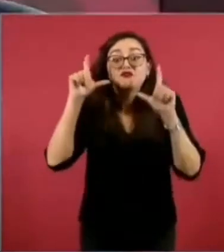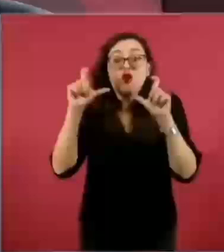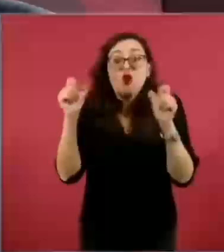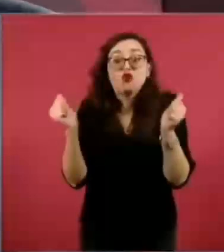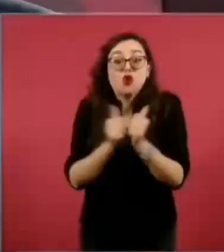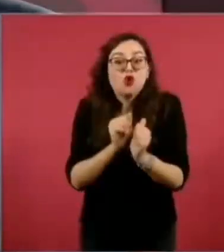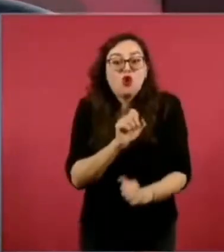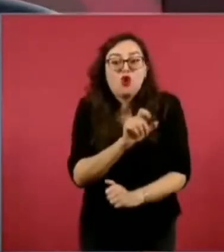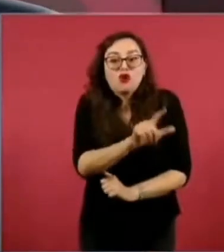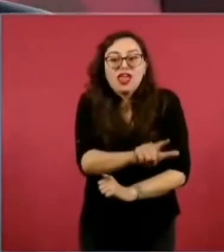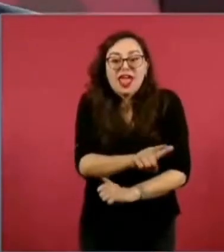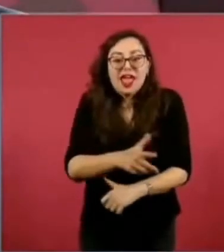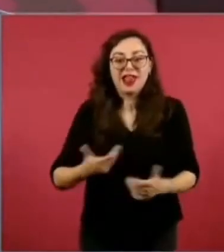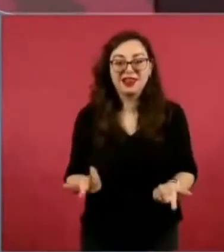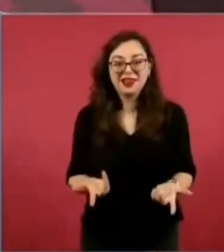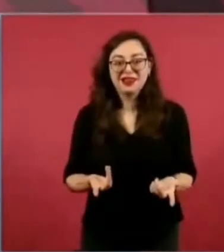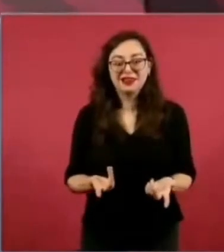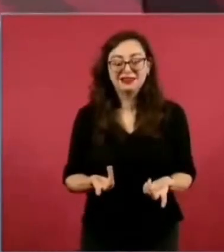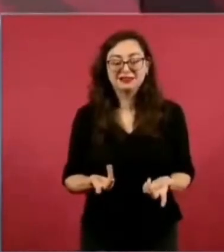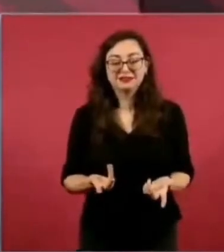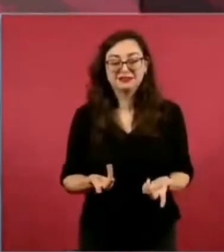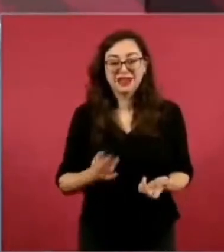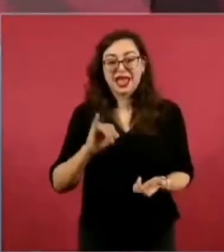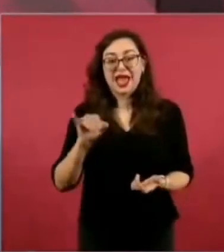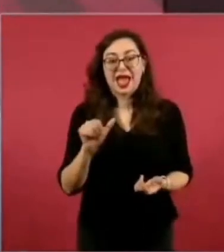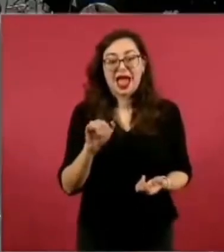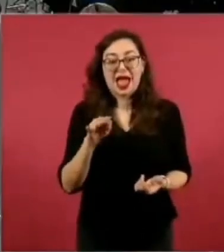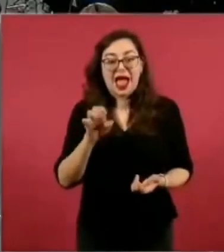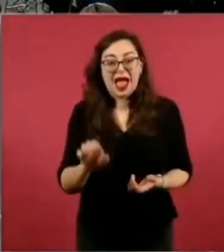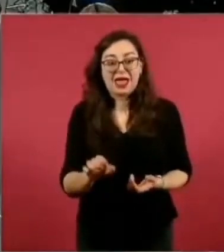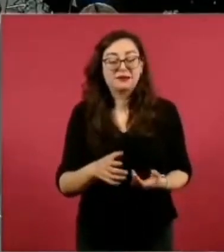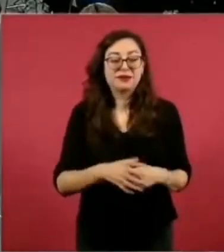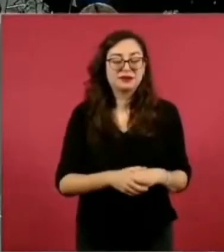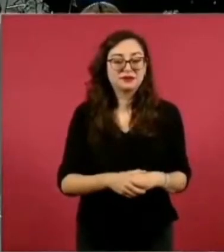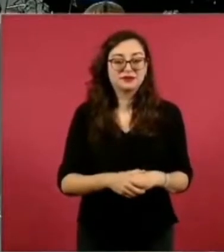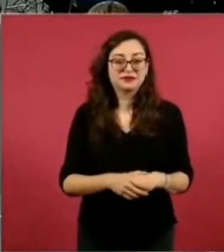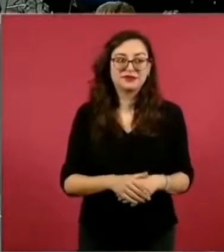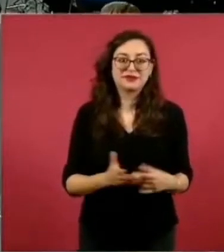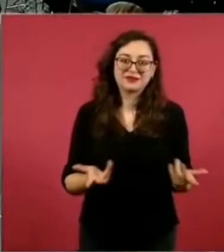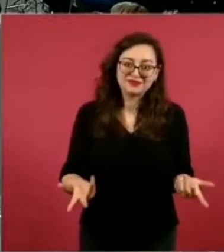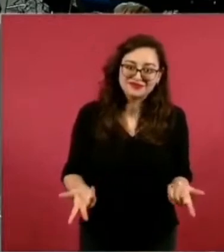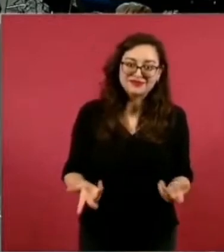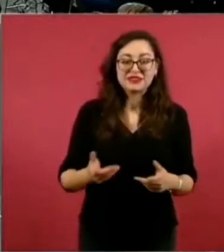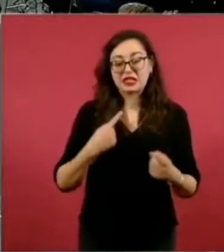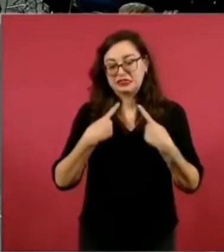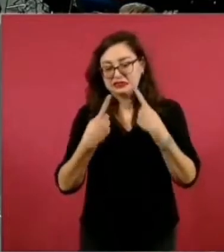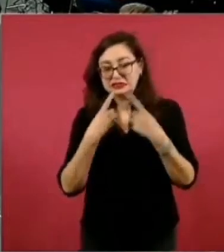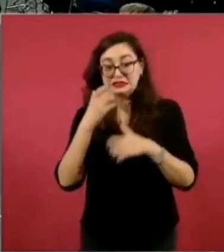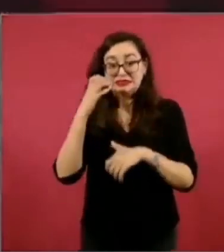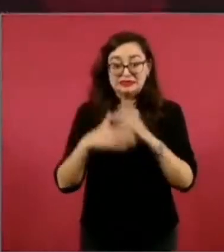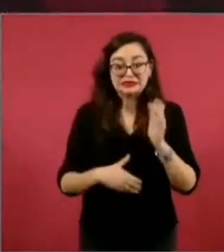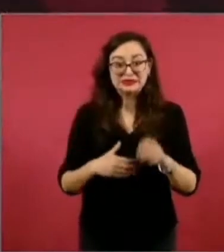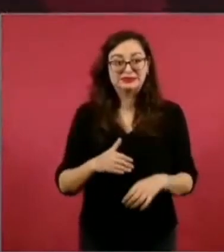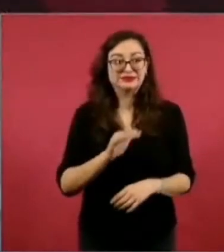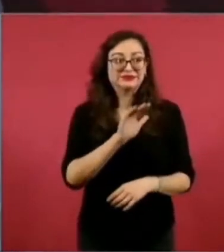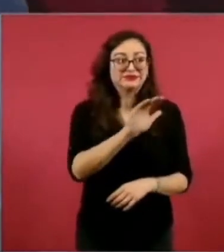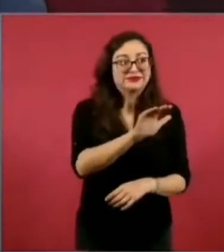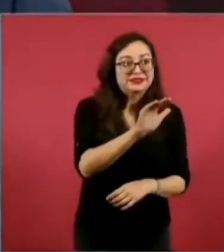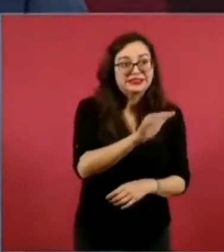Jaime, ya le tuve que decir al final del debate, oye, aquí tienes